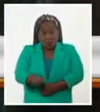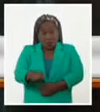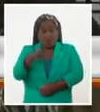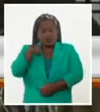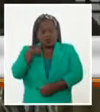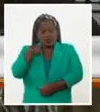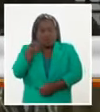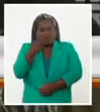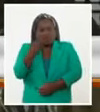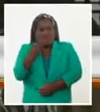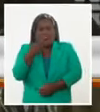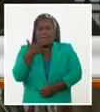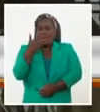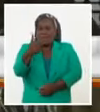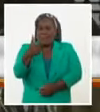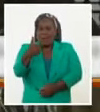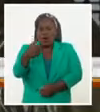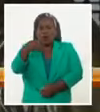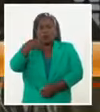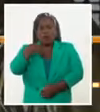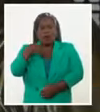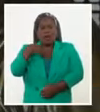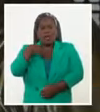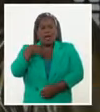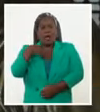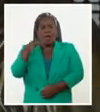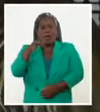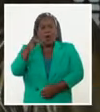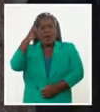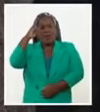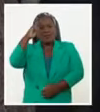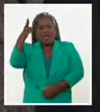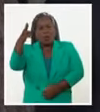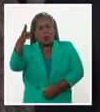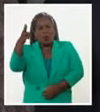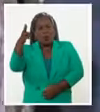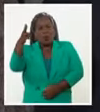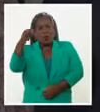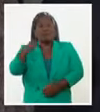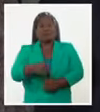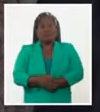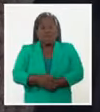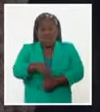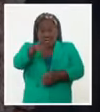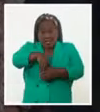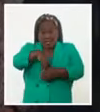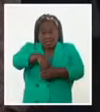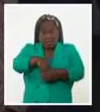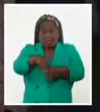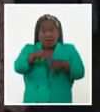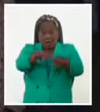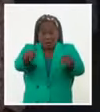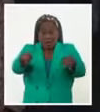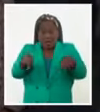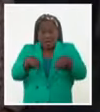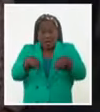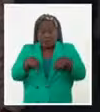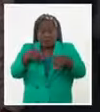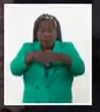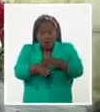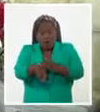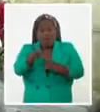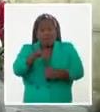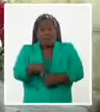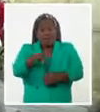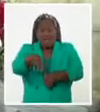que tuviera este gesto de saludo. Y hacia el patio interior del viejo palacio de los Capitanes Generales llegó el